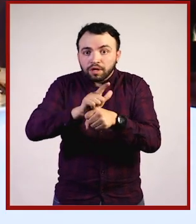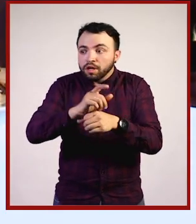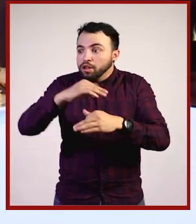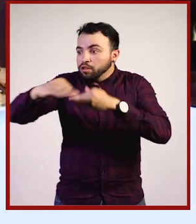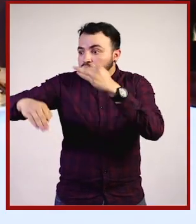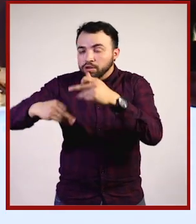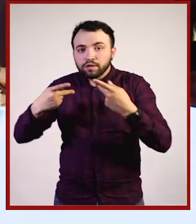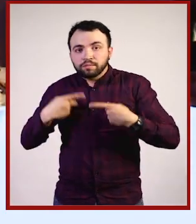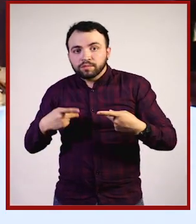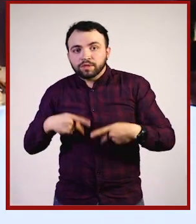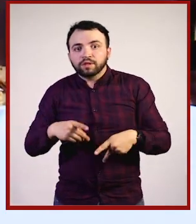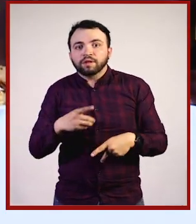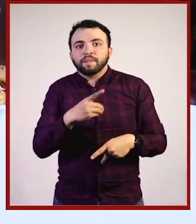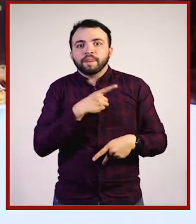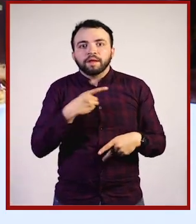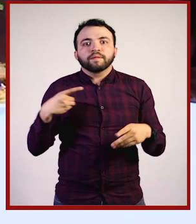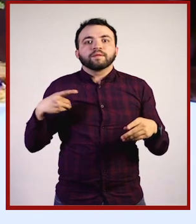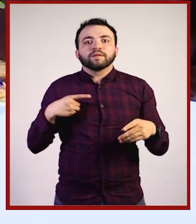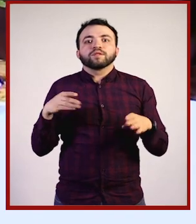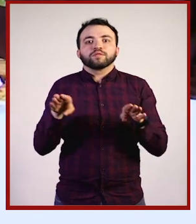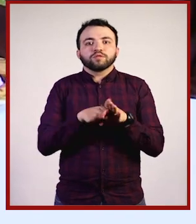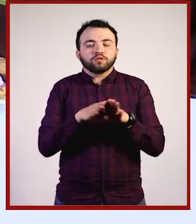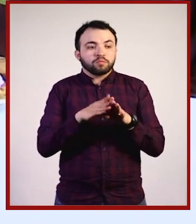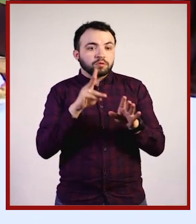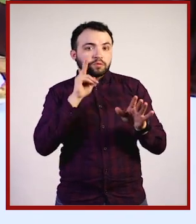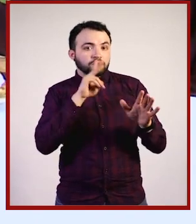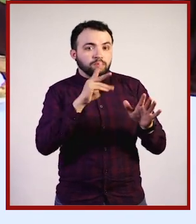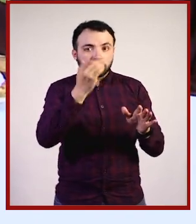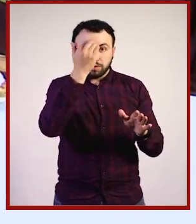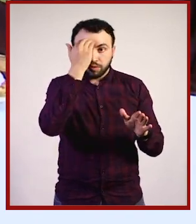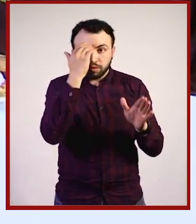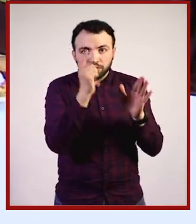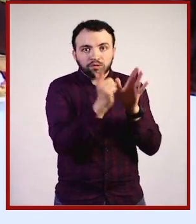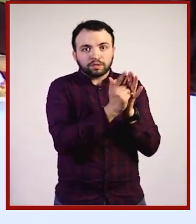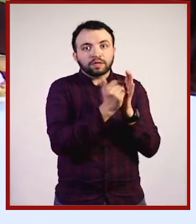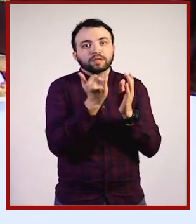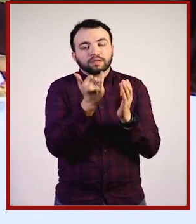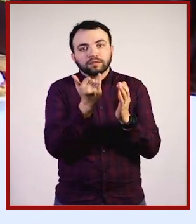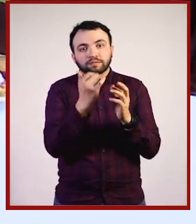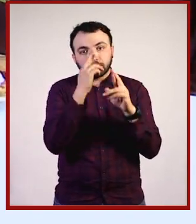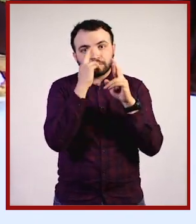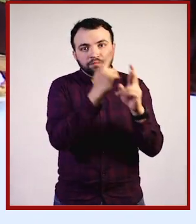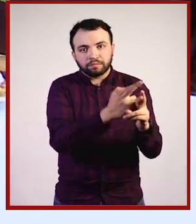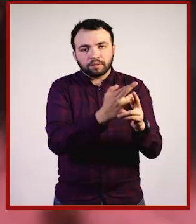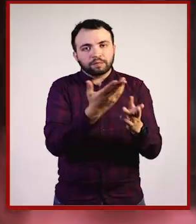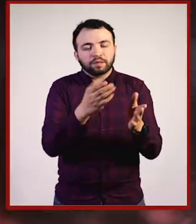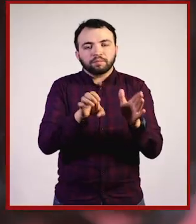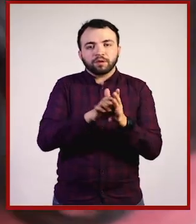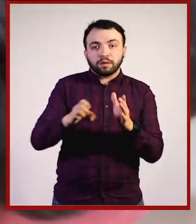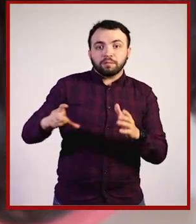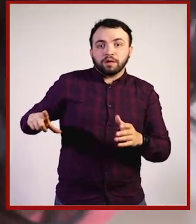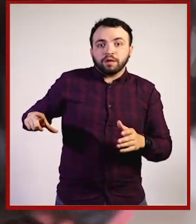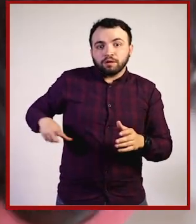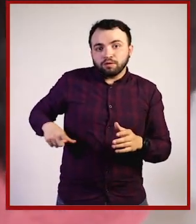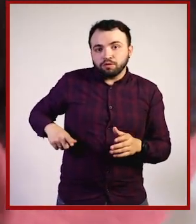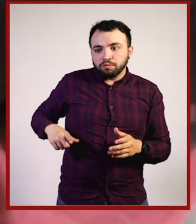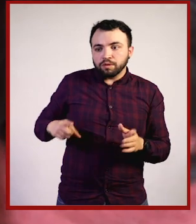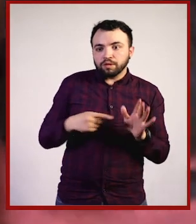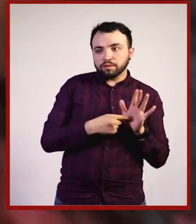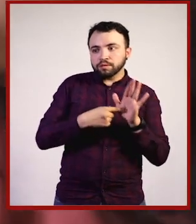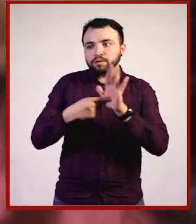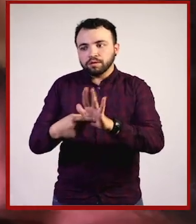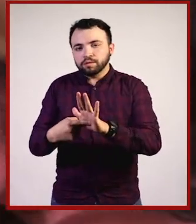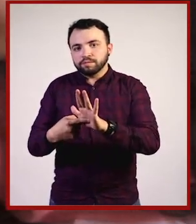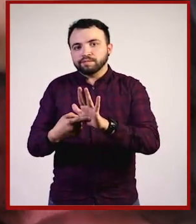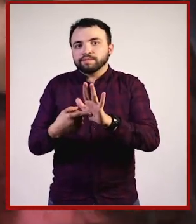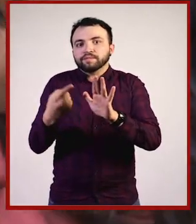precisamente para la implementación. Es este binomio que podemos manejar. Decir, ok, si el Estado lo está implementando perfectamente, el gran que se